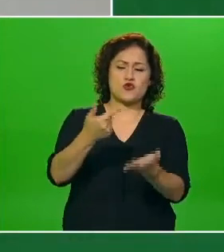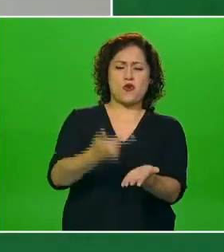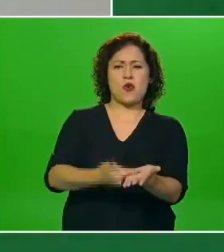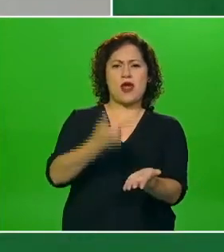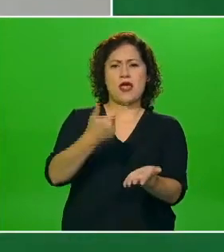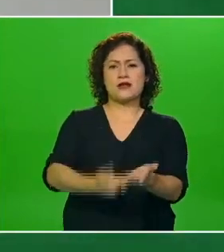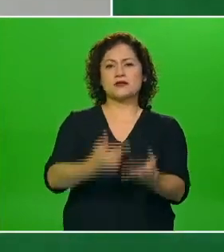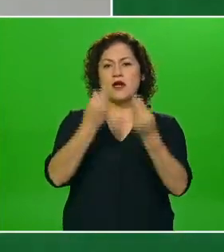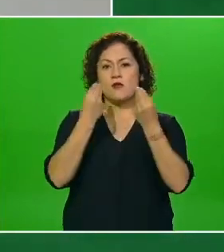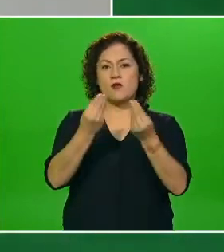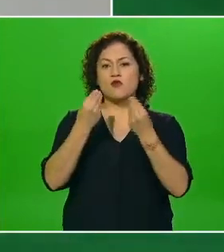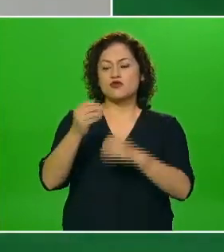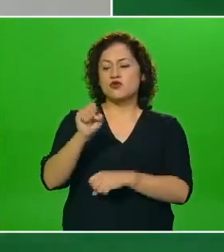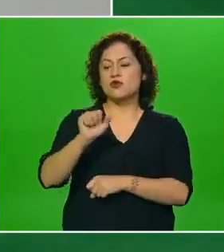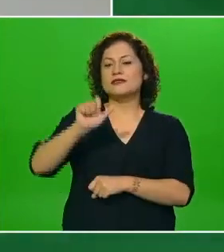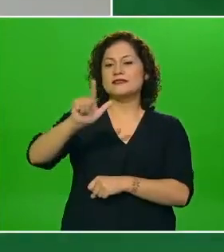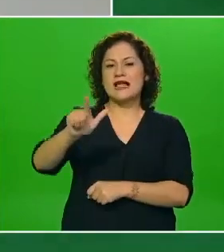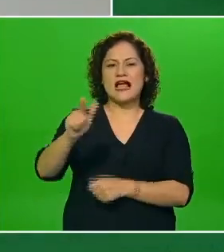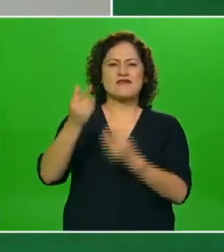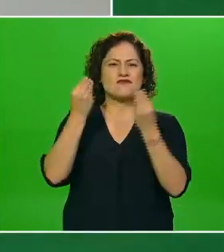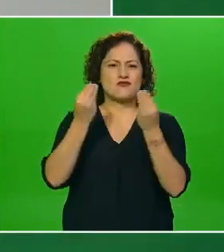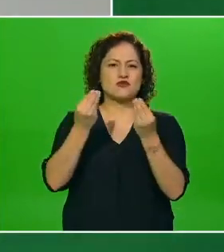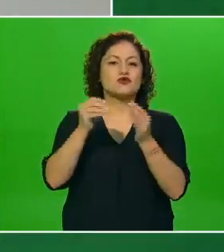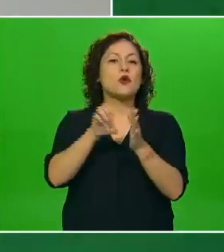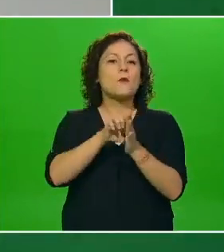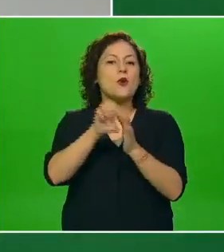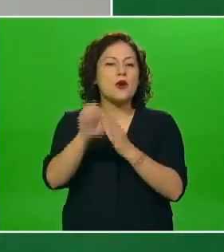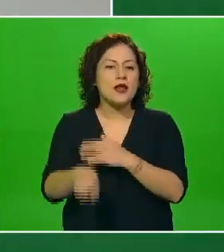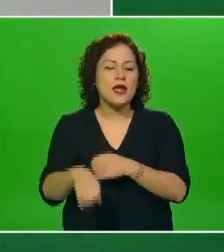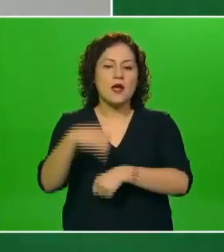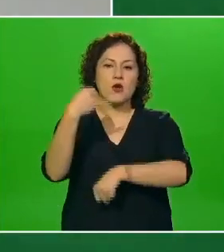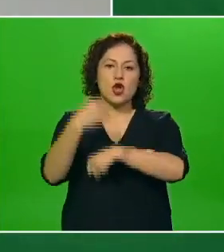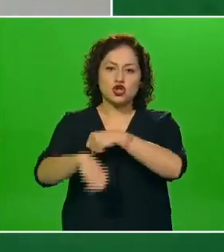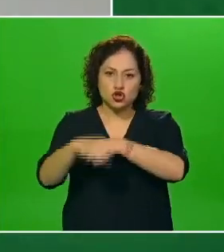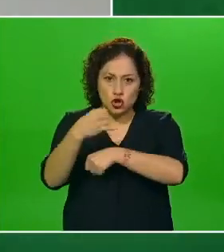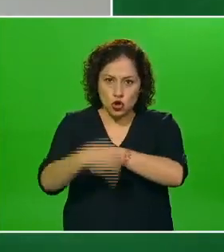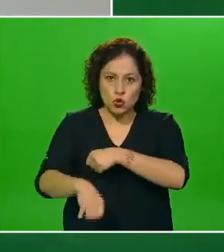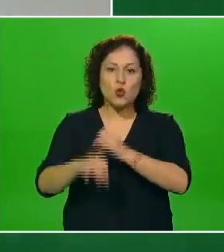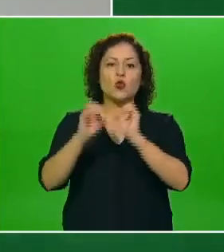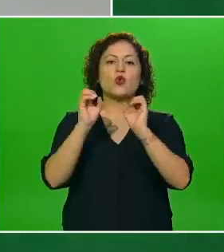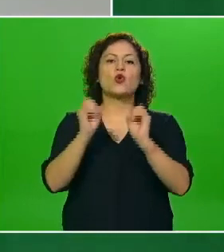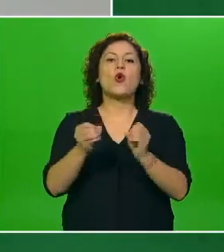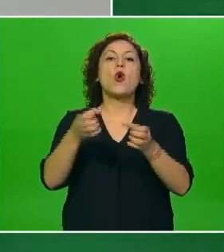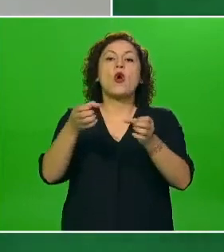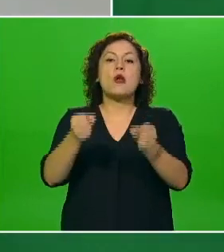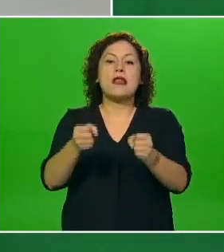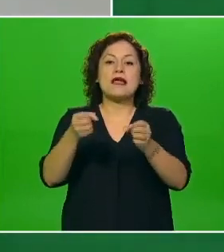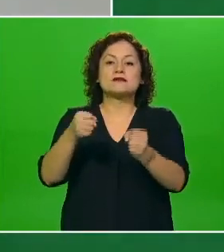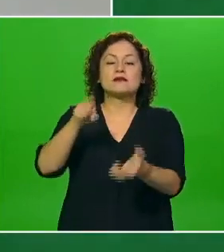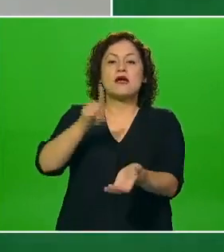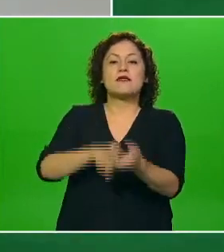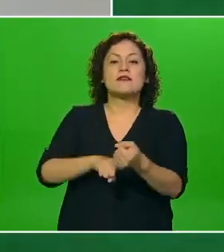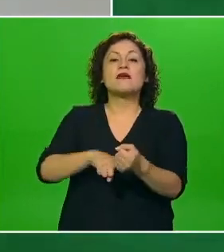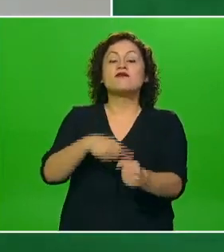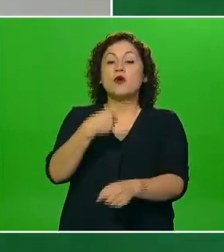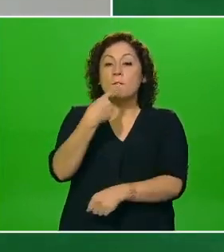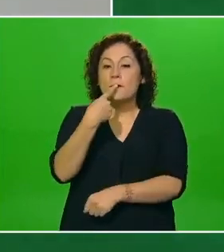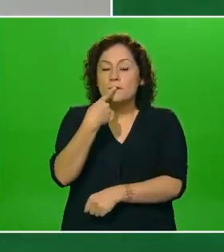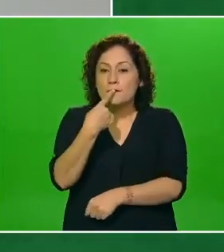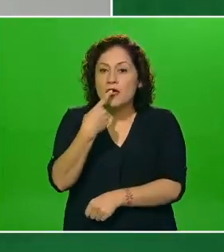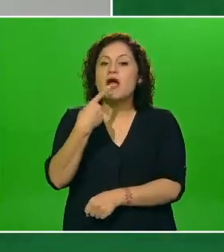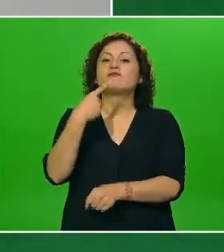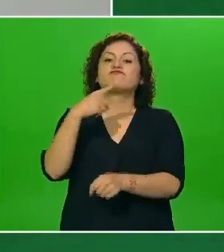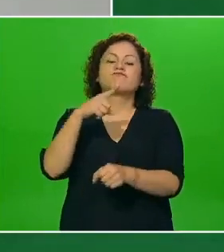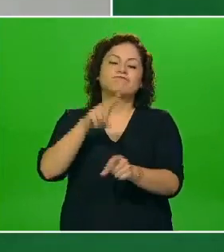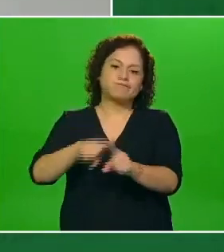ejemplo de estos productos son los yogurts y las leches saborizadas muy comunes entre los niños pequeños